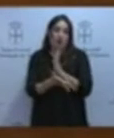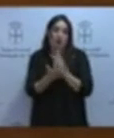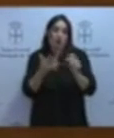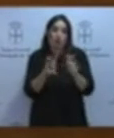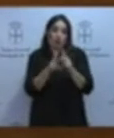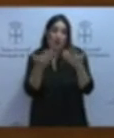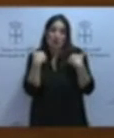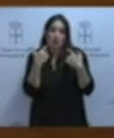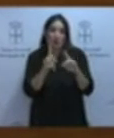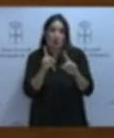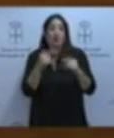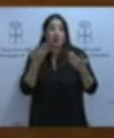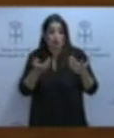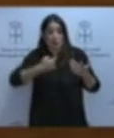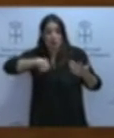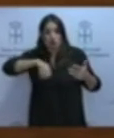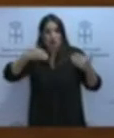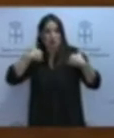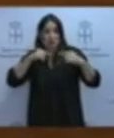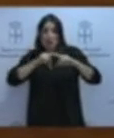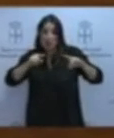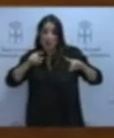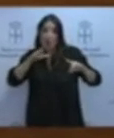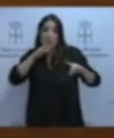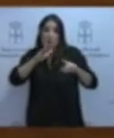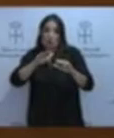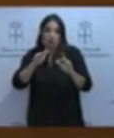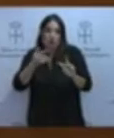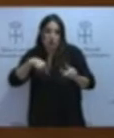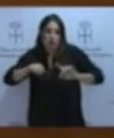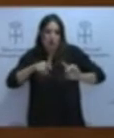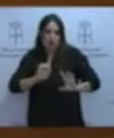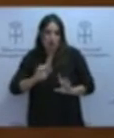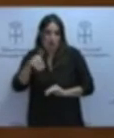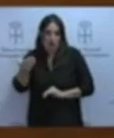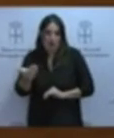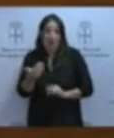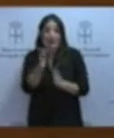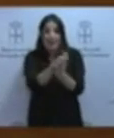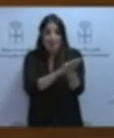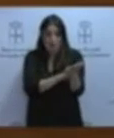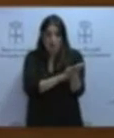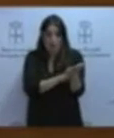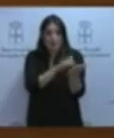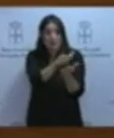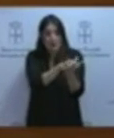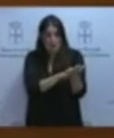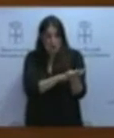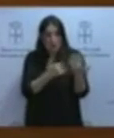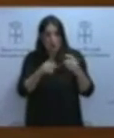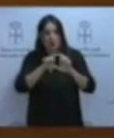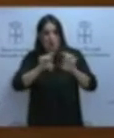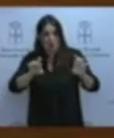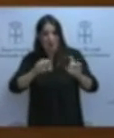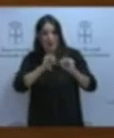y, por tanto, de nuestra responsabilidad al producirse por circunstancias externas. Ante este informe, la compañía suministradora de